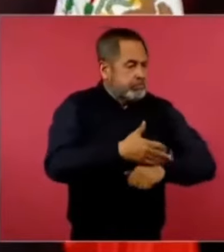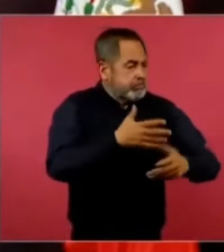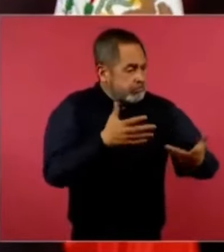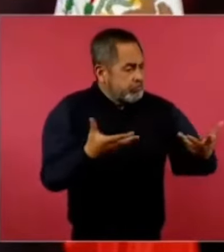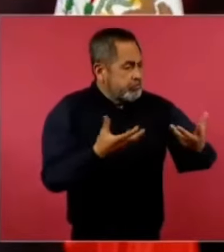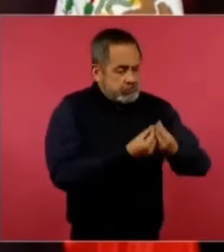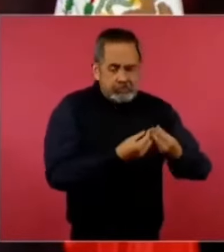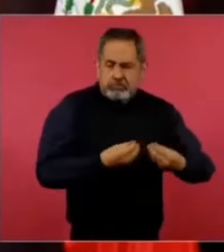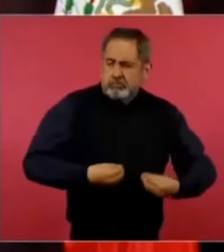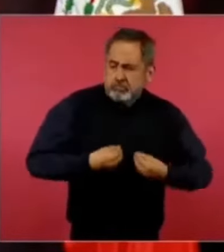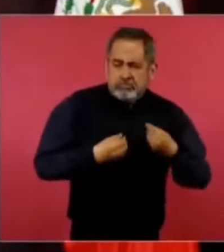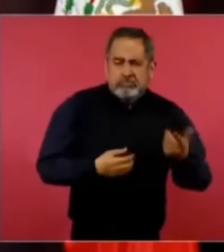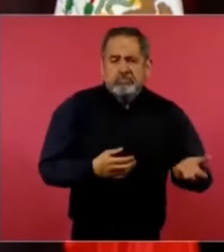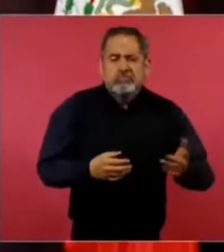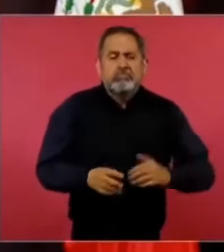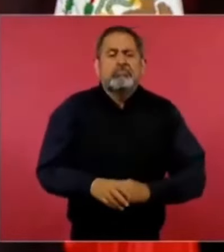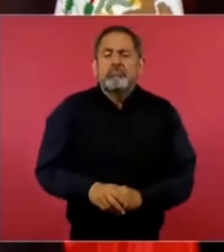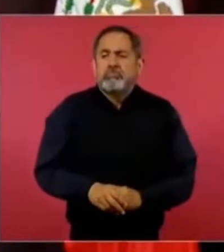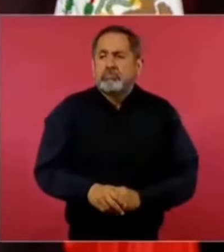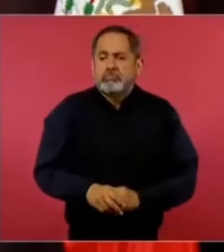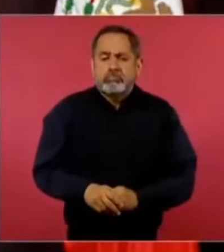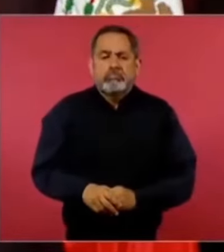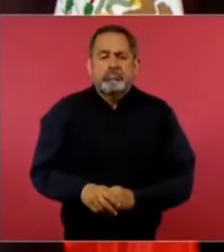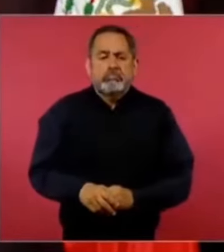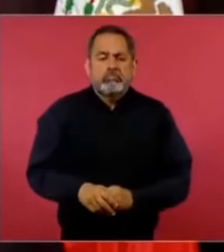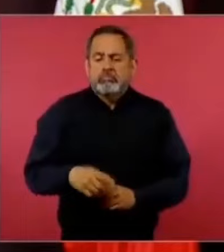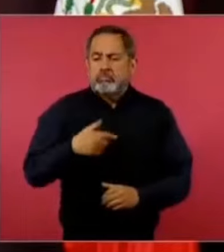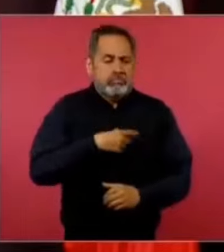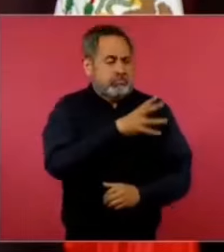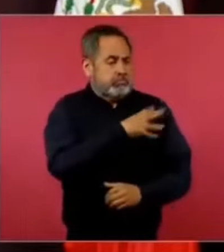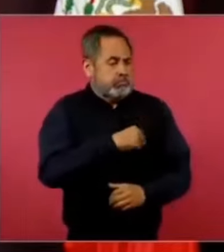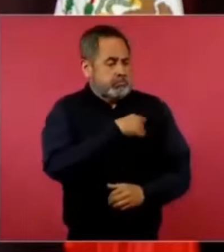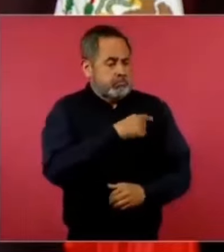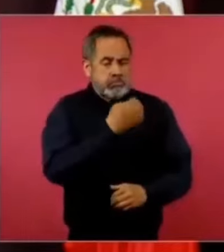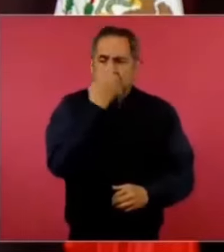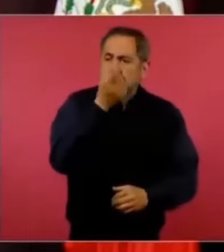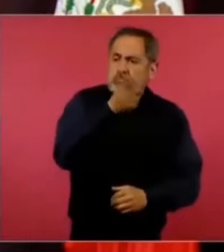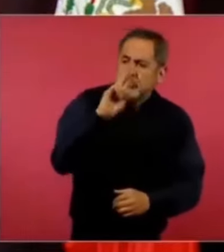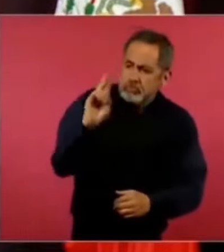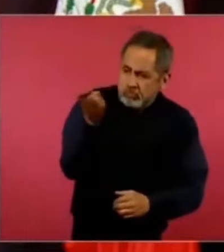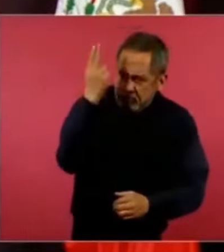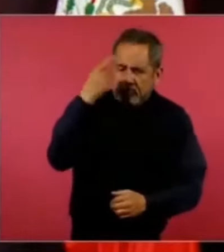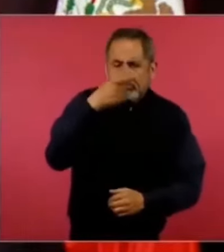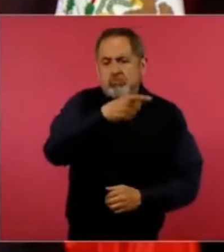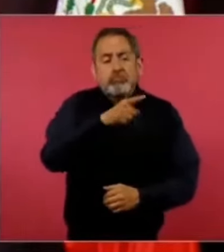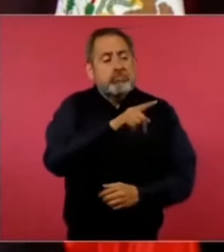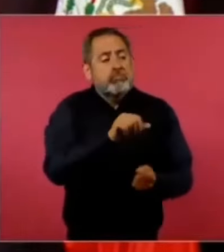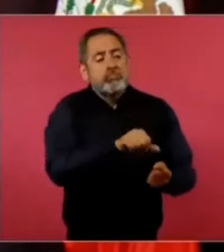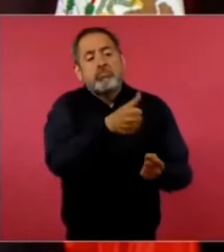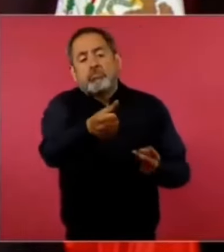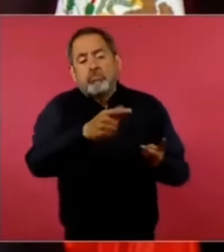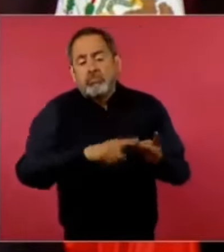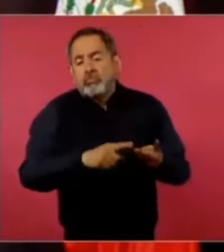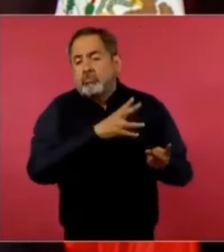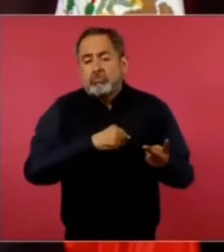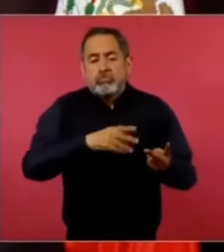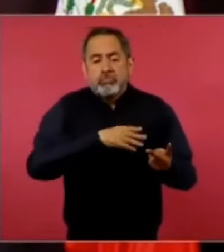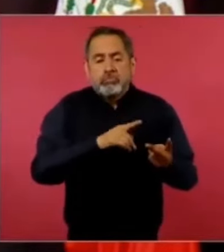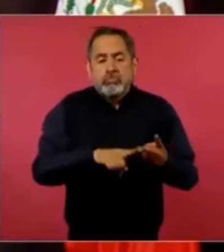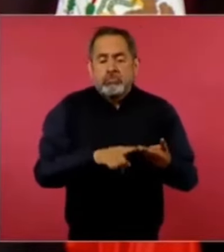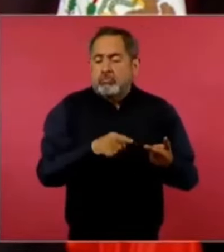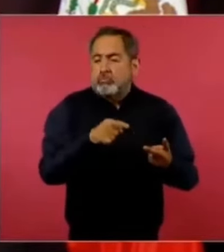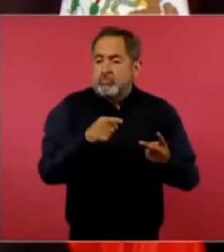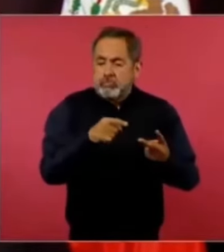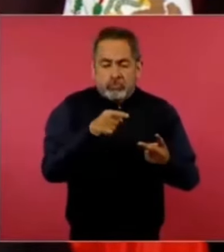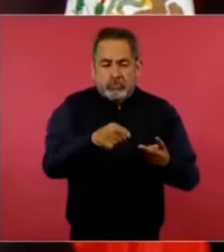un hijo estudia en la UNAM, otro está